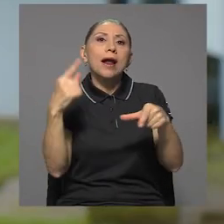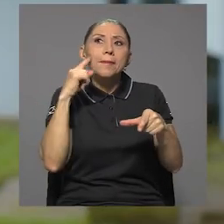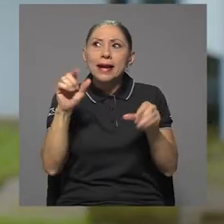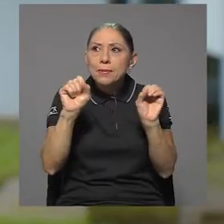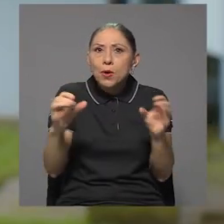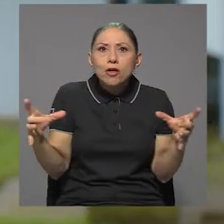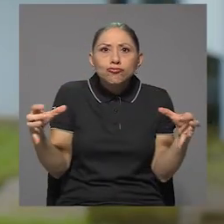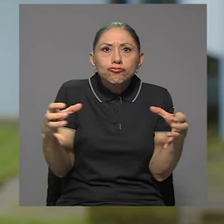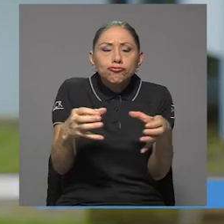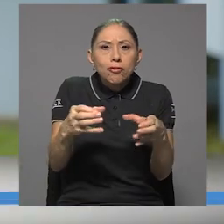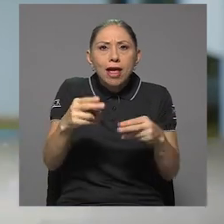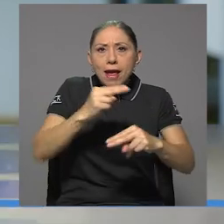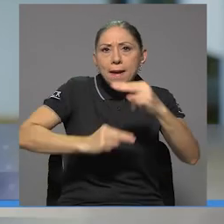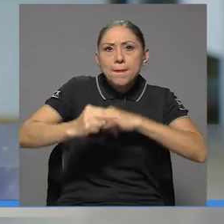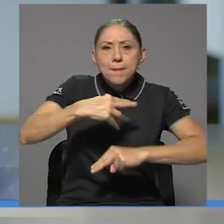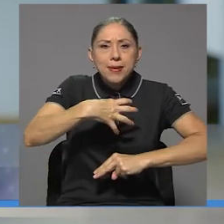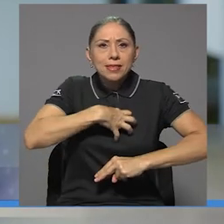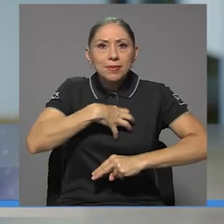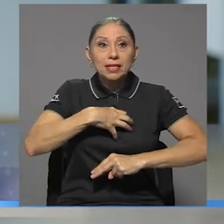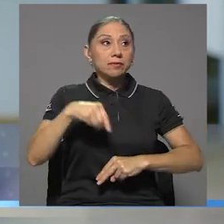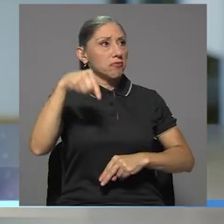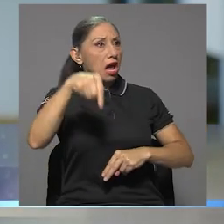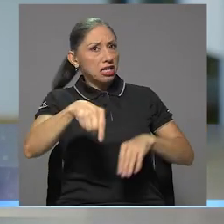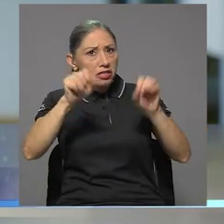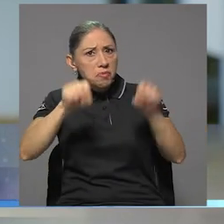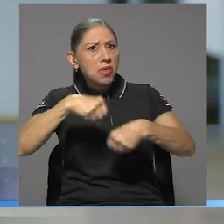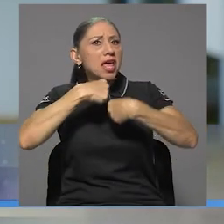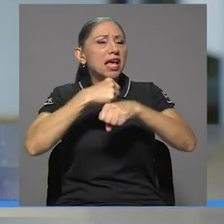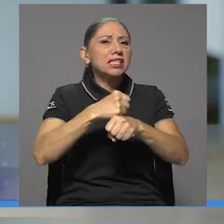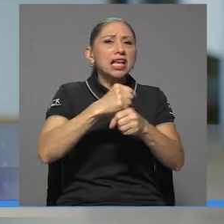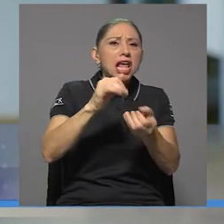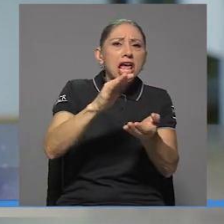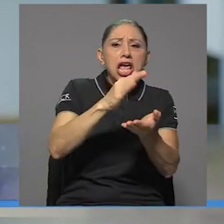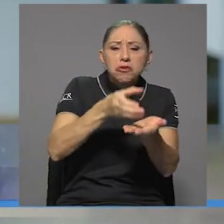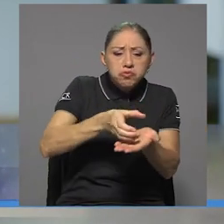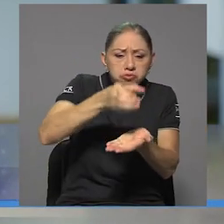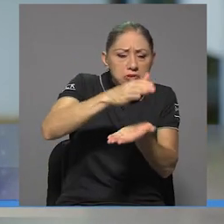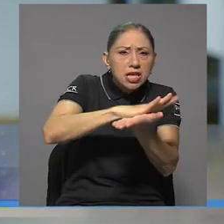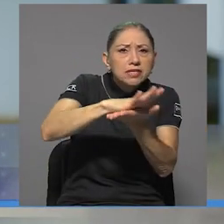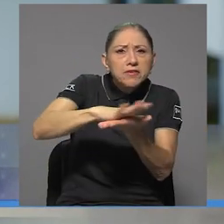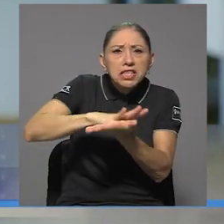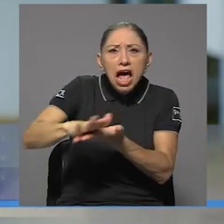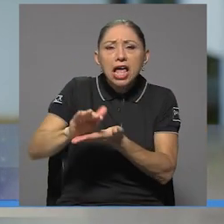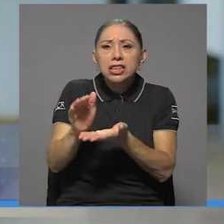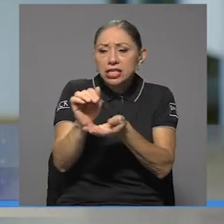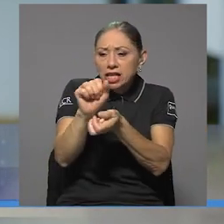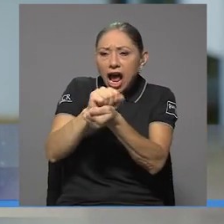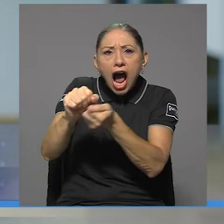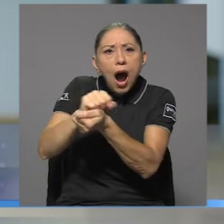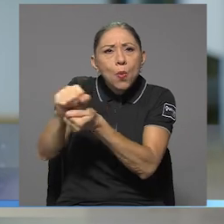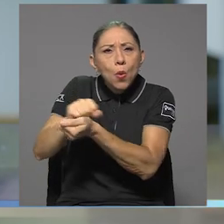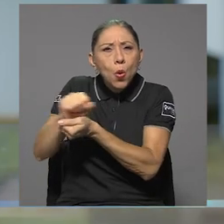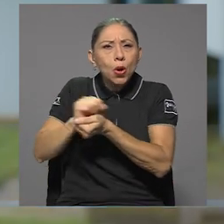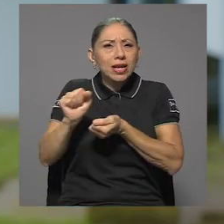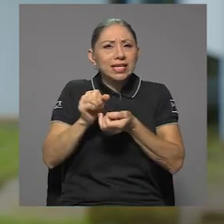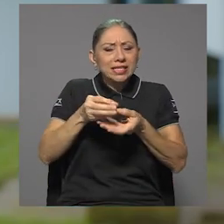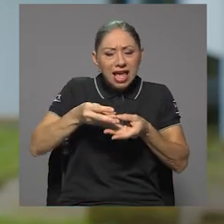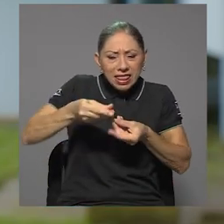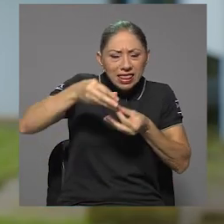En esta planta con las condiciones actuales se pueden generar desinfectantes, jabones, detergentes, pueden generar